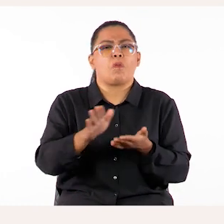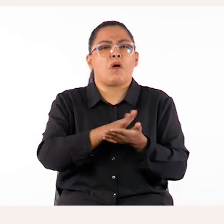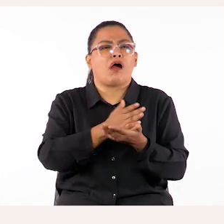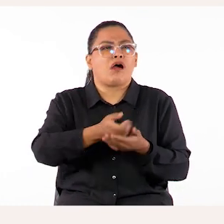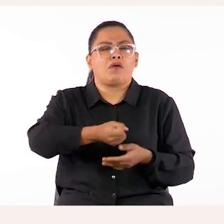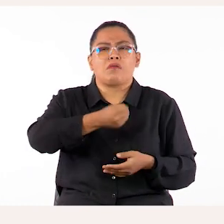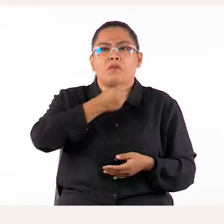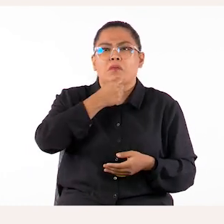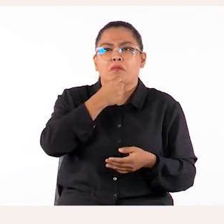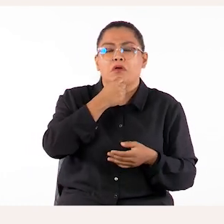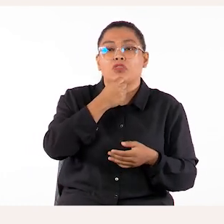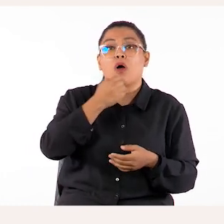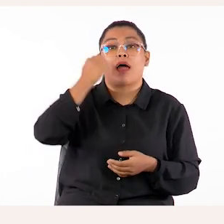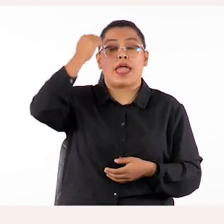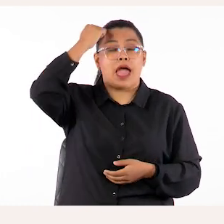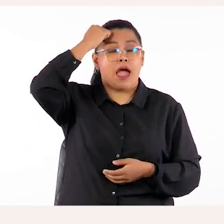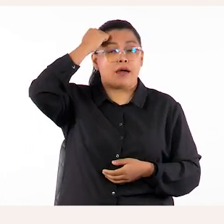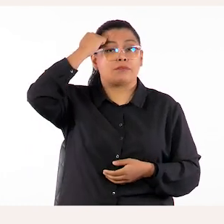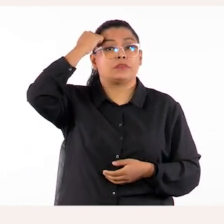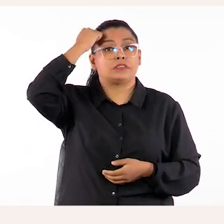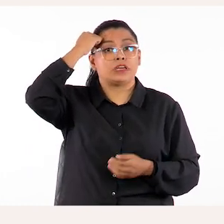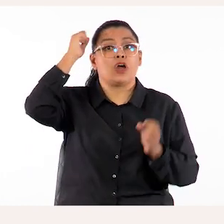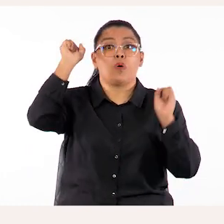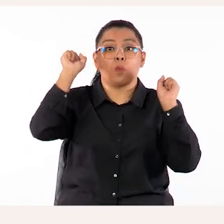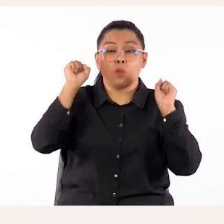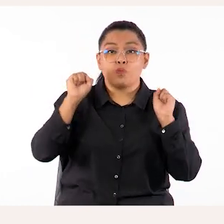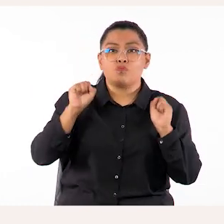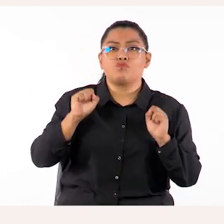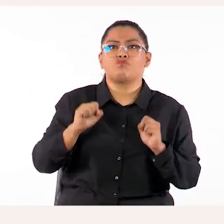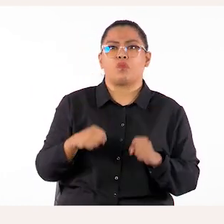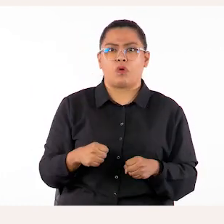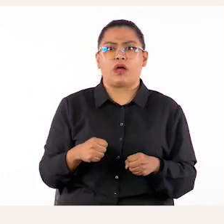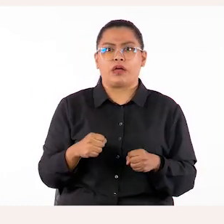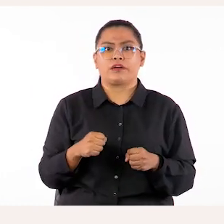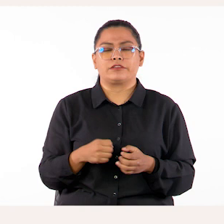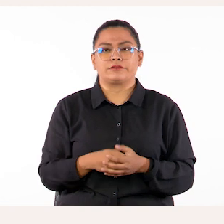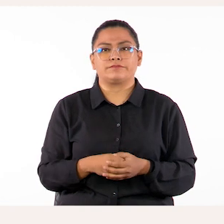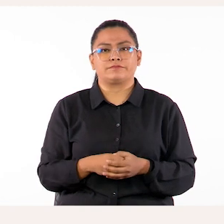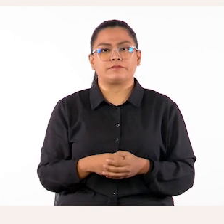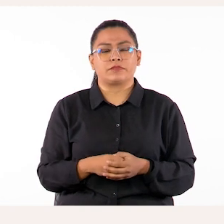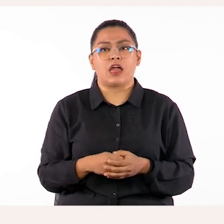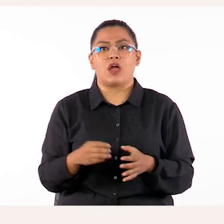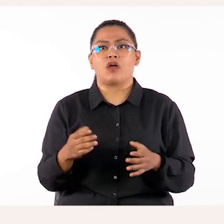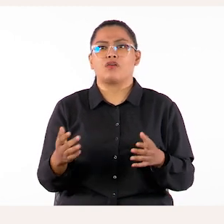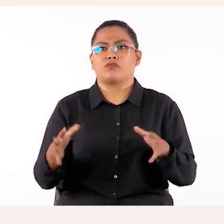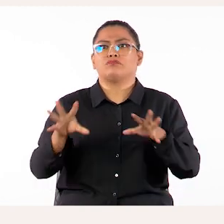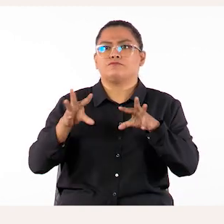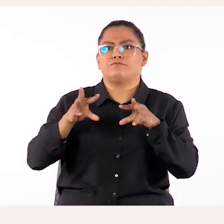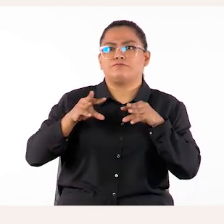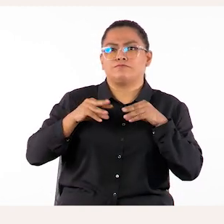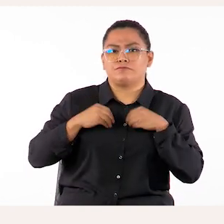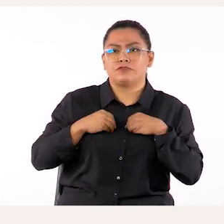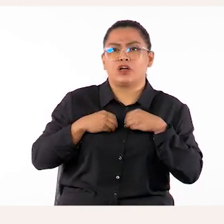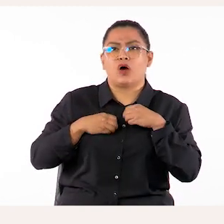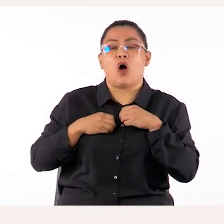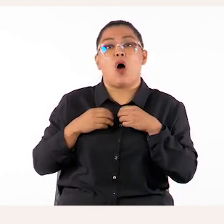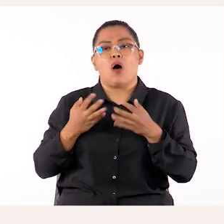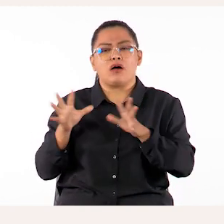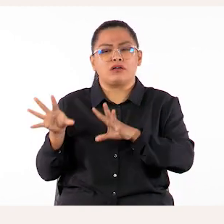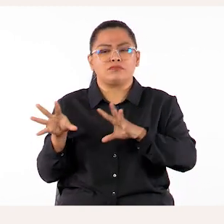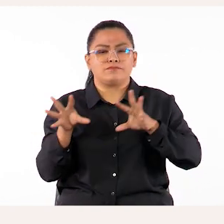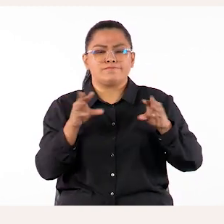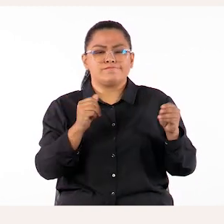sino que ese aprendizaje pueda transferirse de un área a otra, incluso que pueda aplicarse a resolver